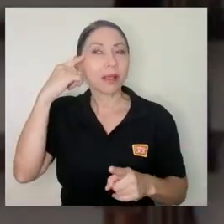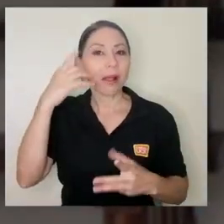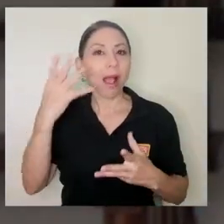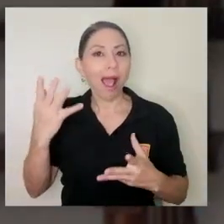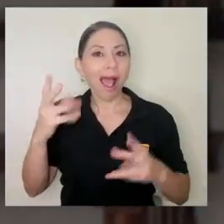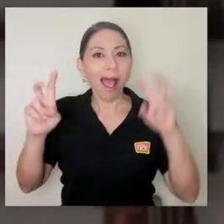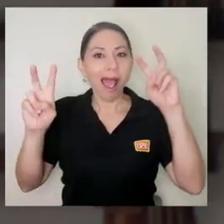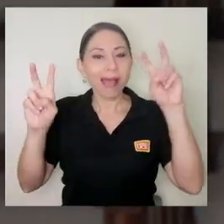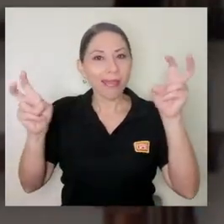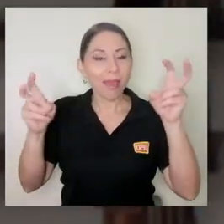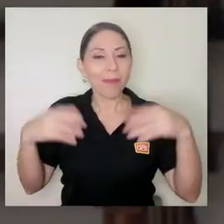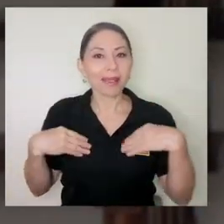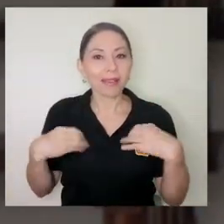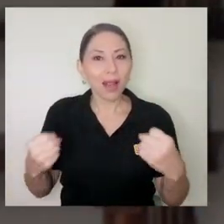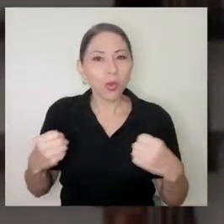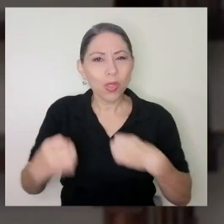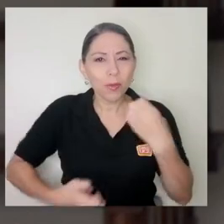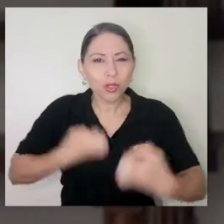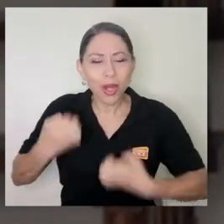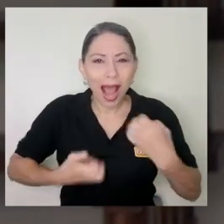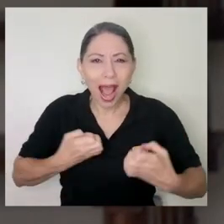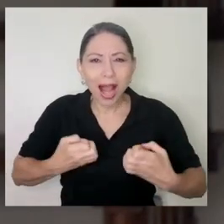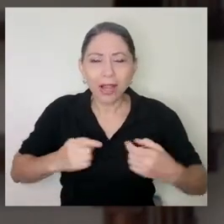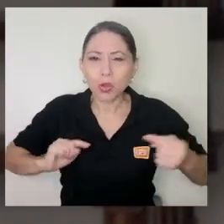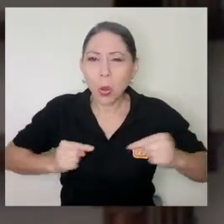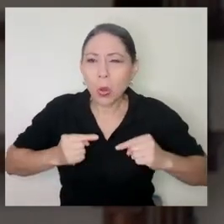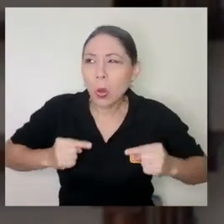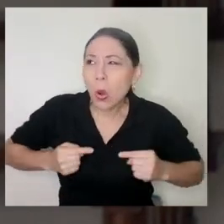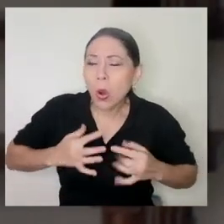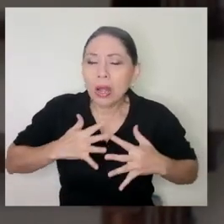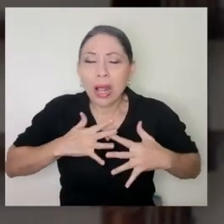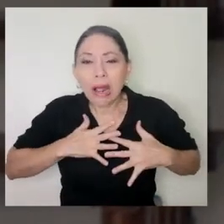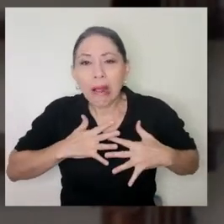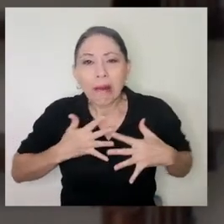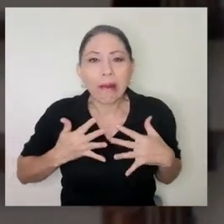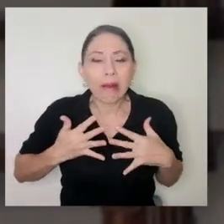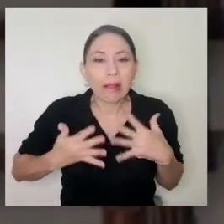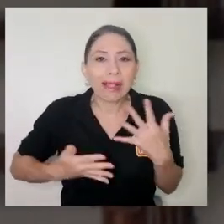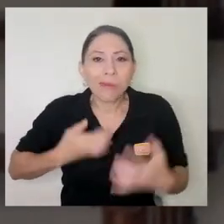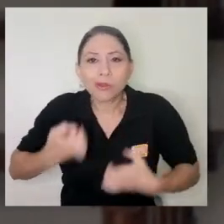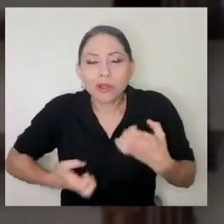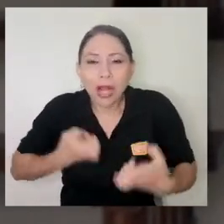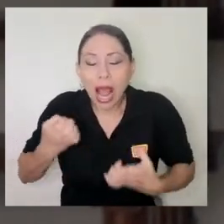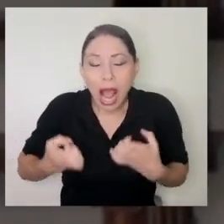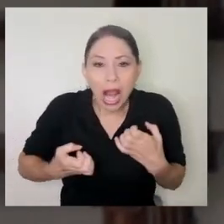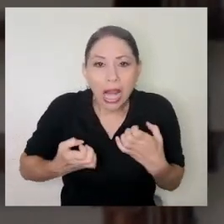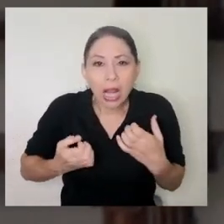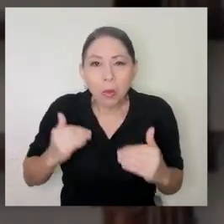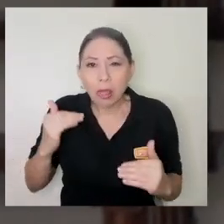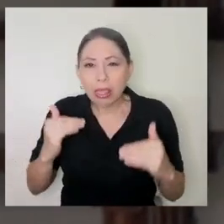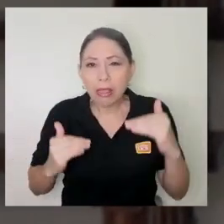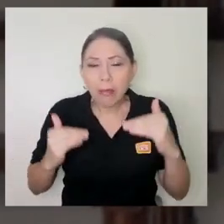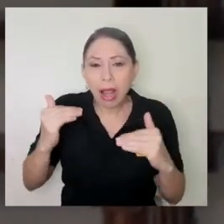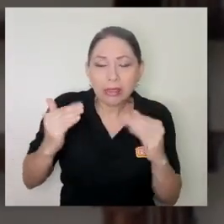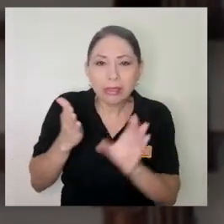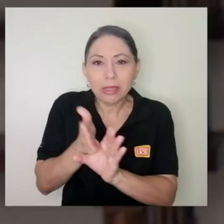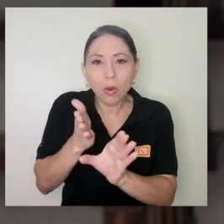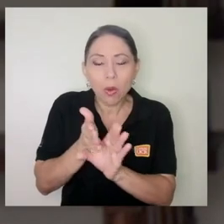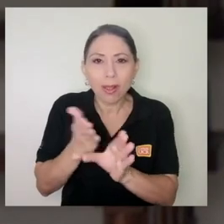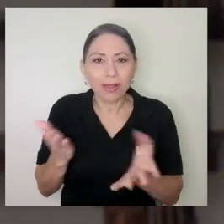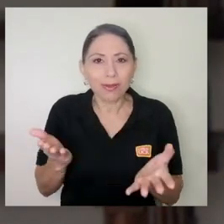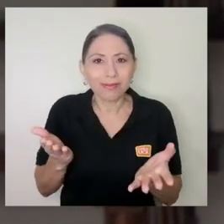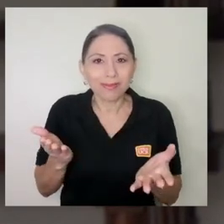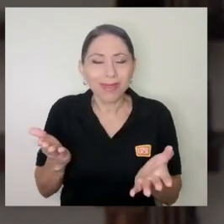un tema de salud emocional si es un tema de dolor emocional de malestar emocional de balance psicológico